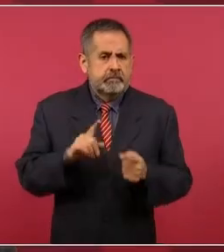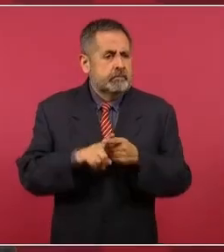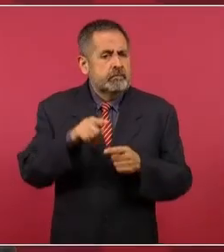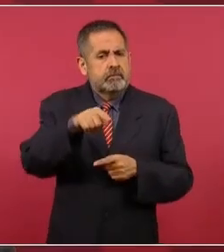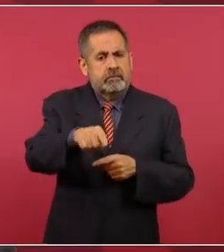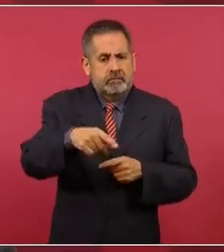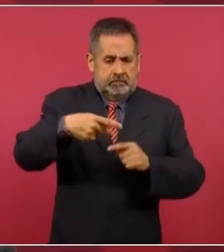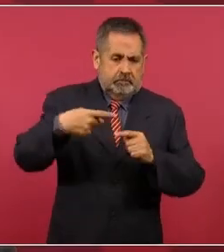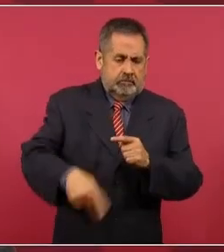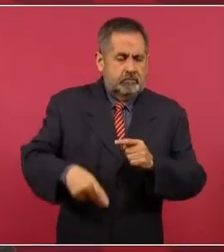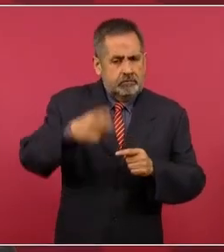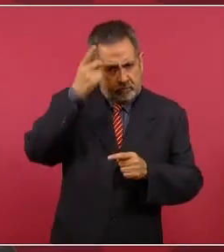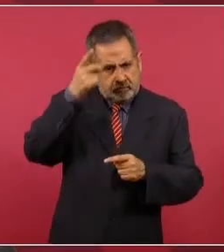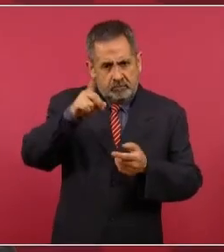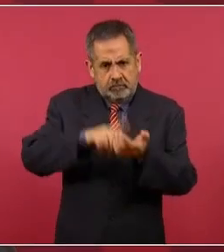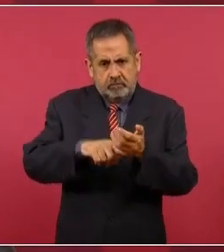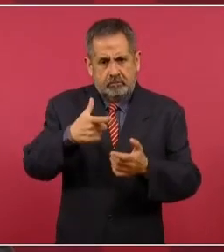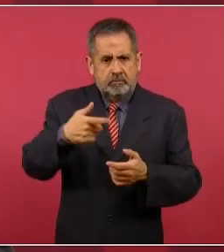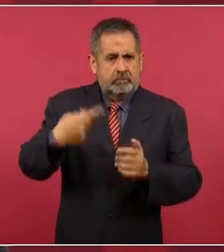nacional.